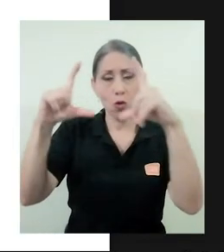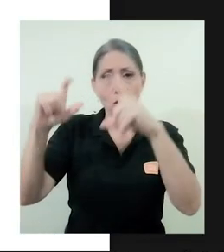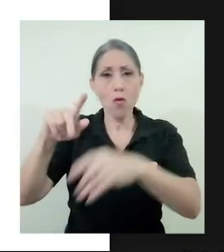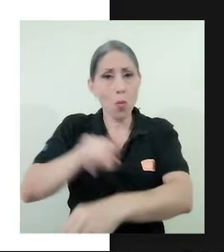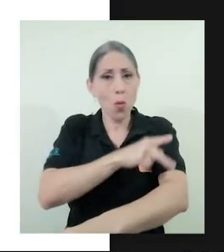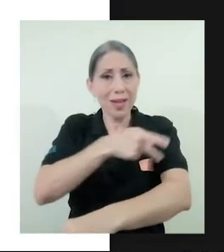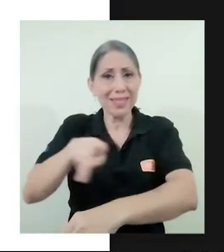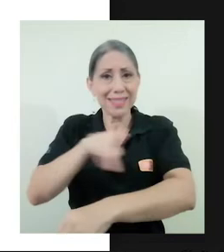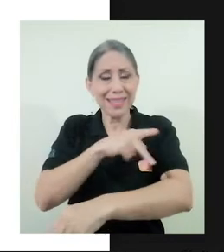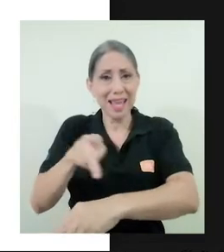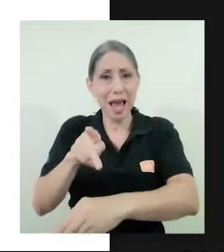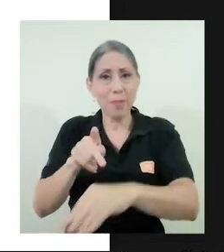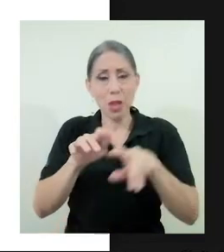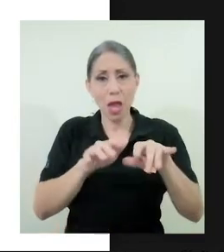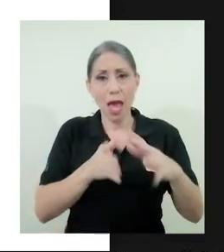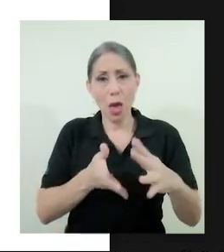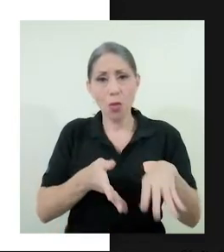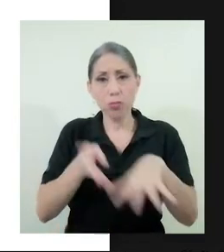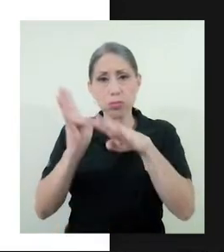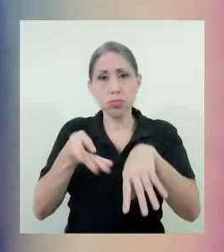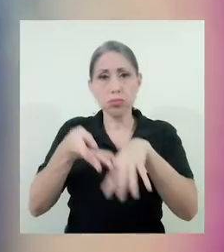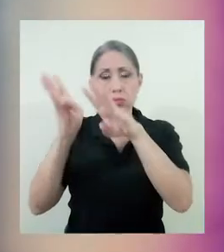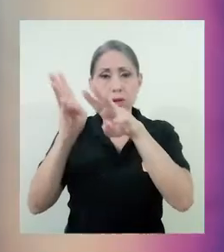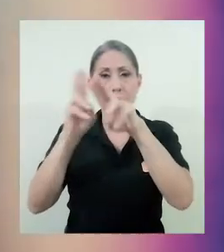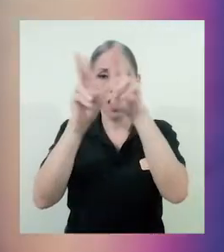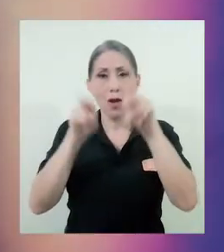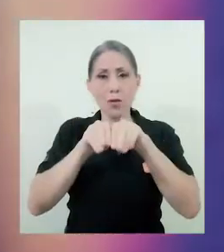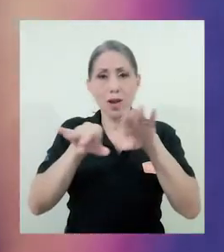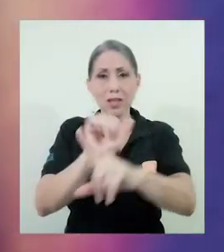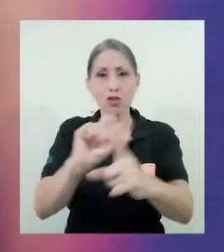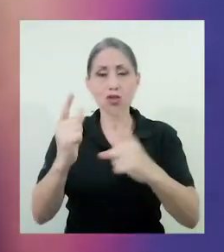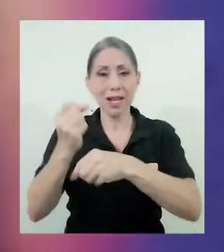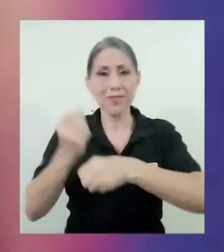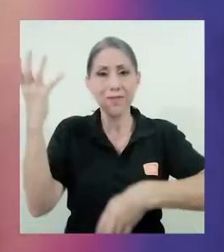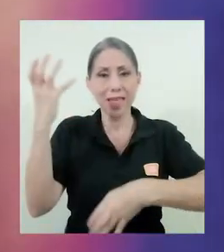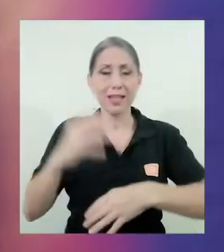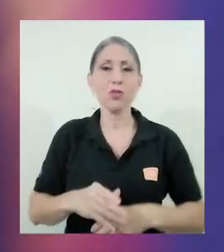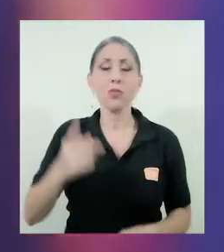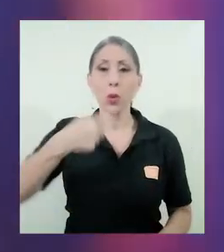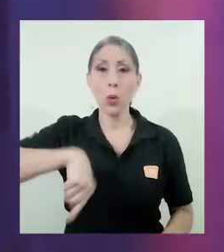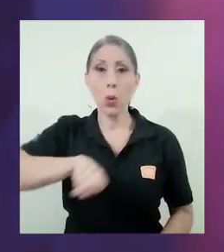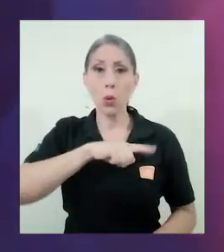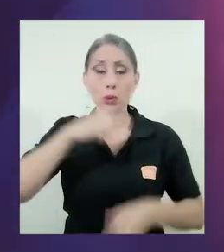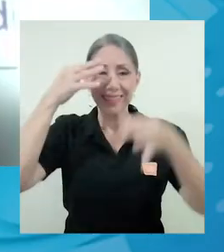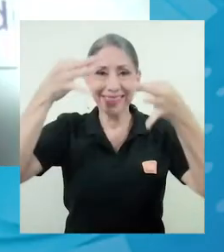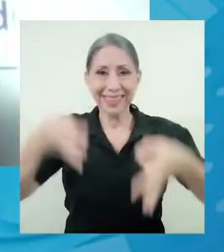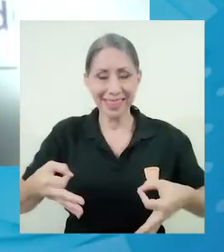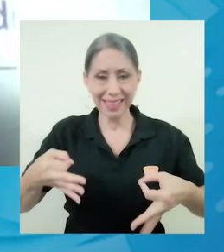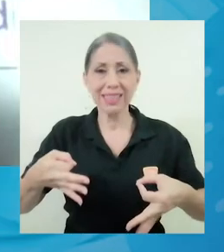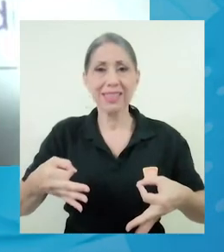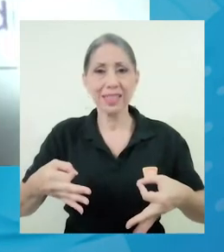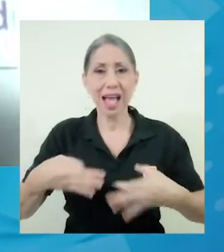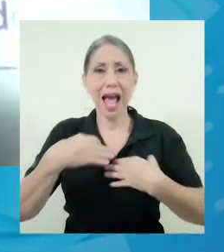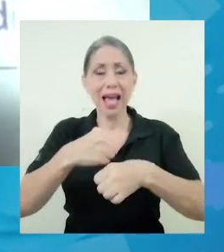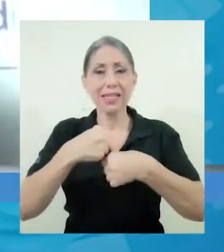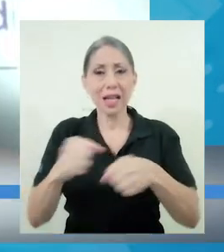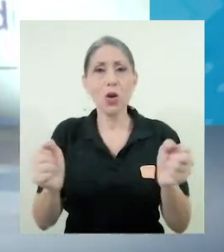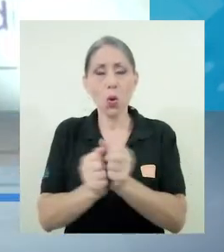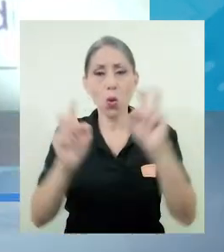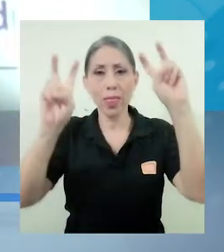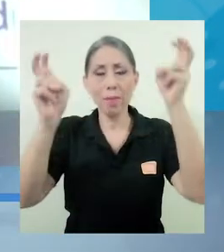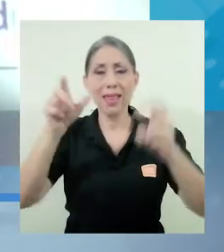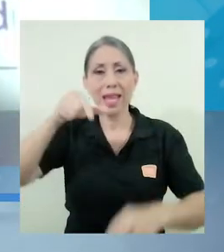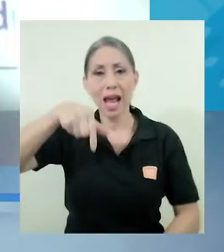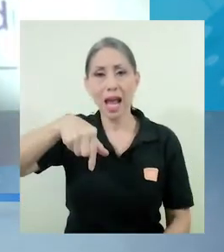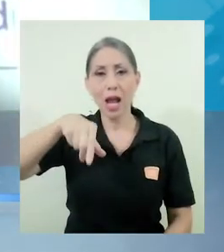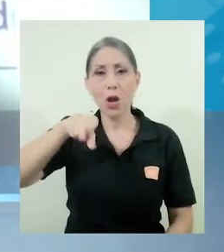de las redes sociales de la Federación. Nosotros decidimos, y nosotros también decidimos, hacerlo con la